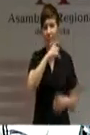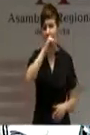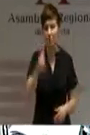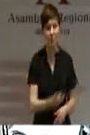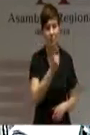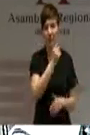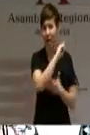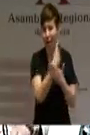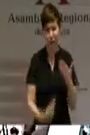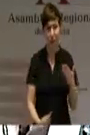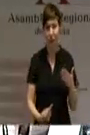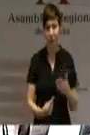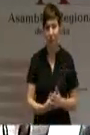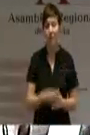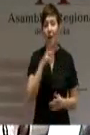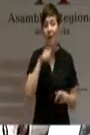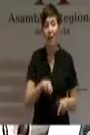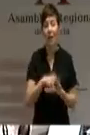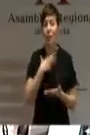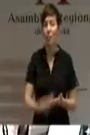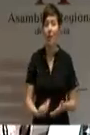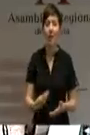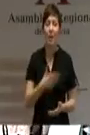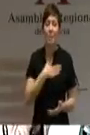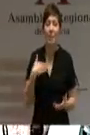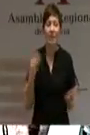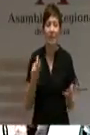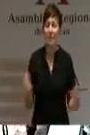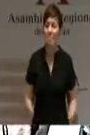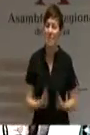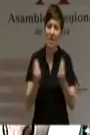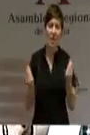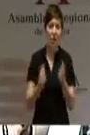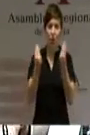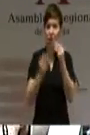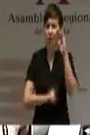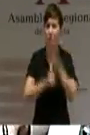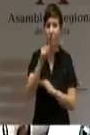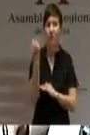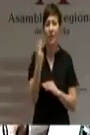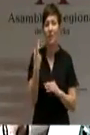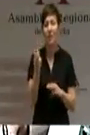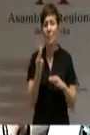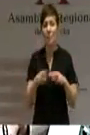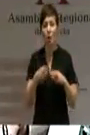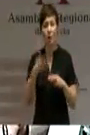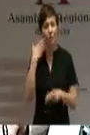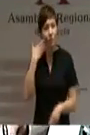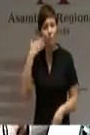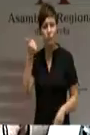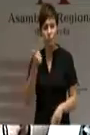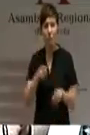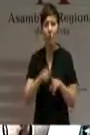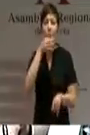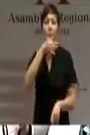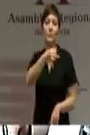se merece algo más. Esta sociedad se merece políticos que estén a la altura de las circunstancias, no solo de la retórica de